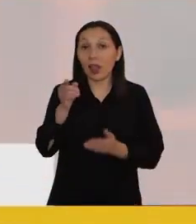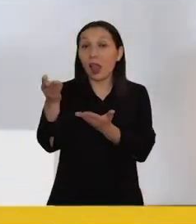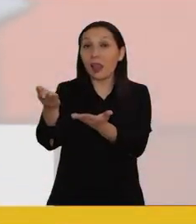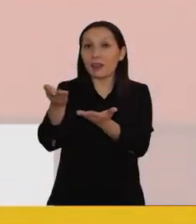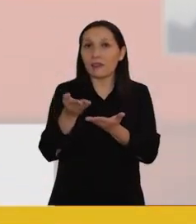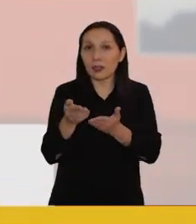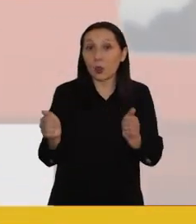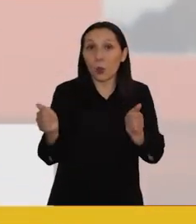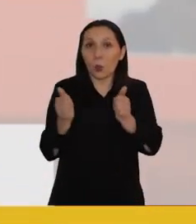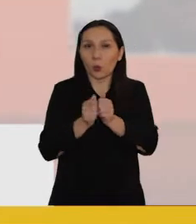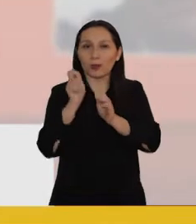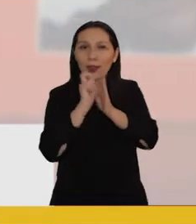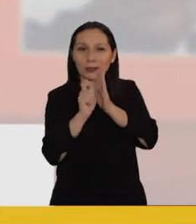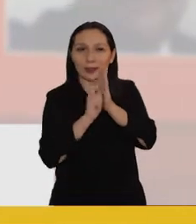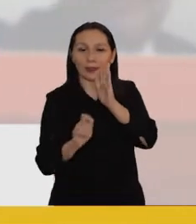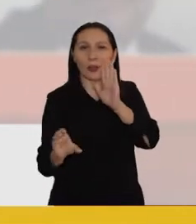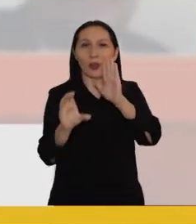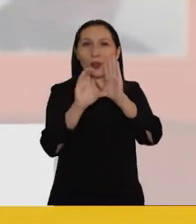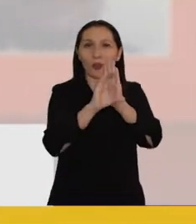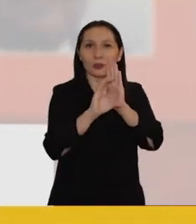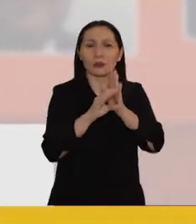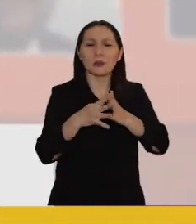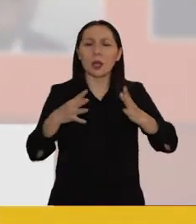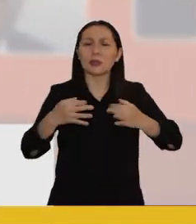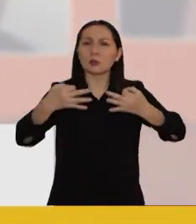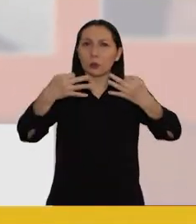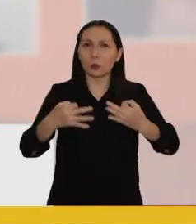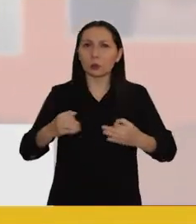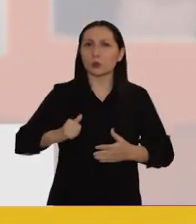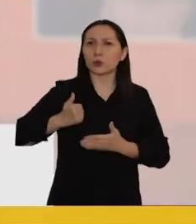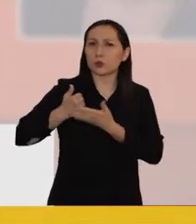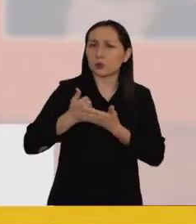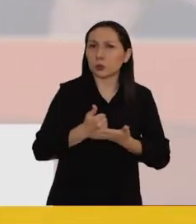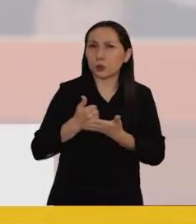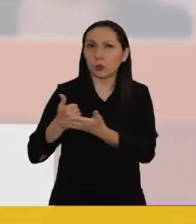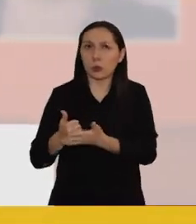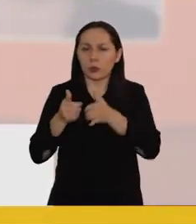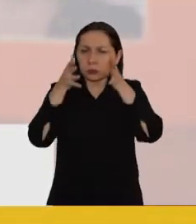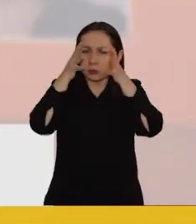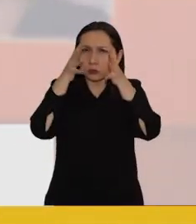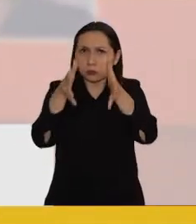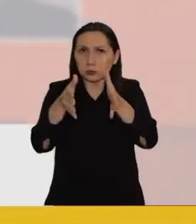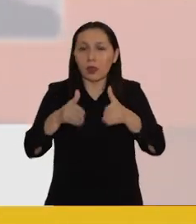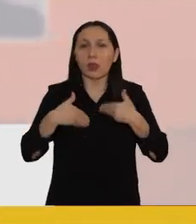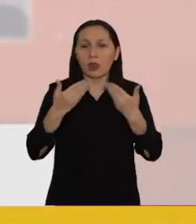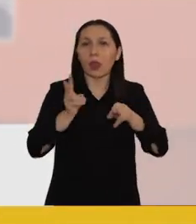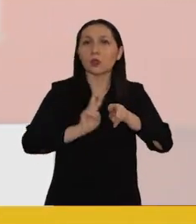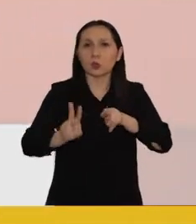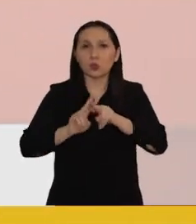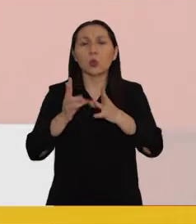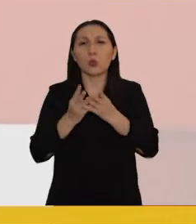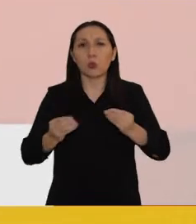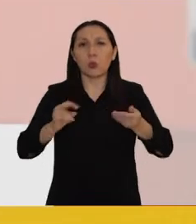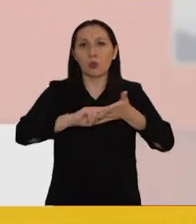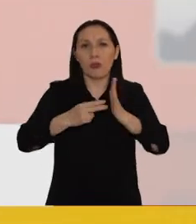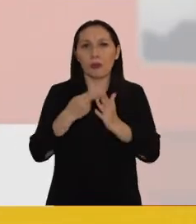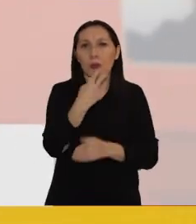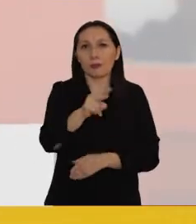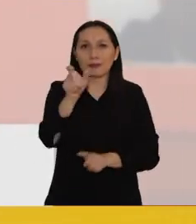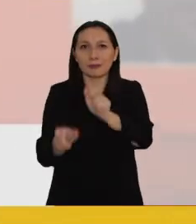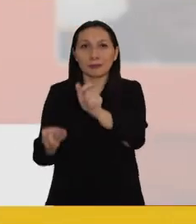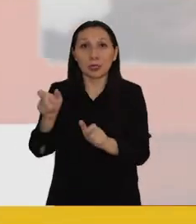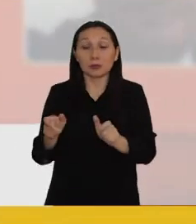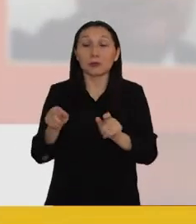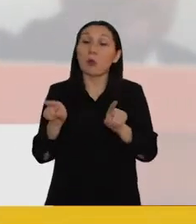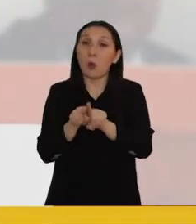Te invito a que juntos reactemos a una constitución más justa y solidaria. Con énfasis en dar solución a los